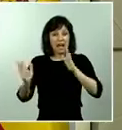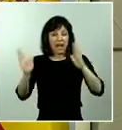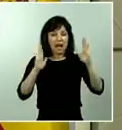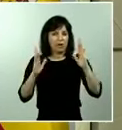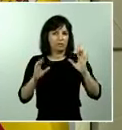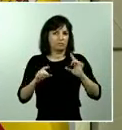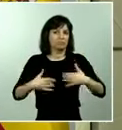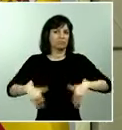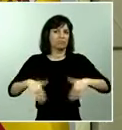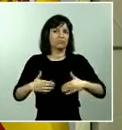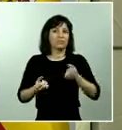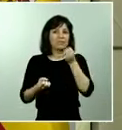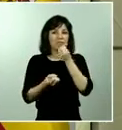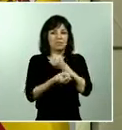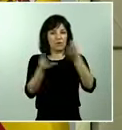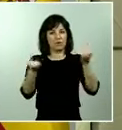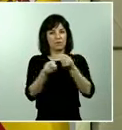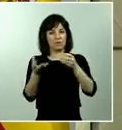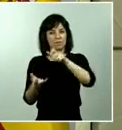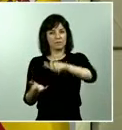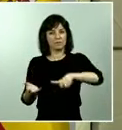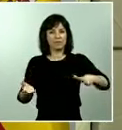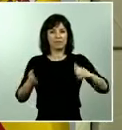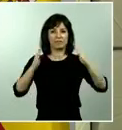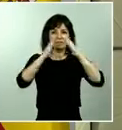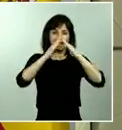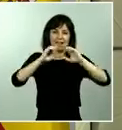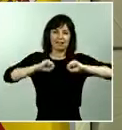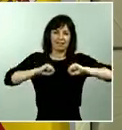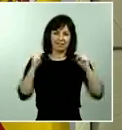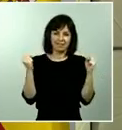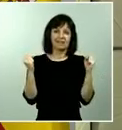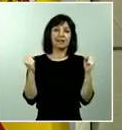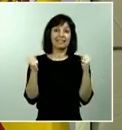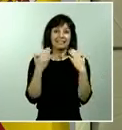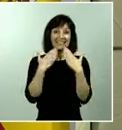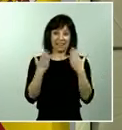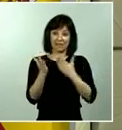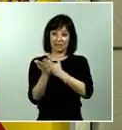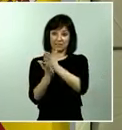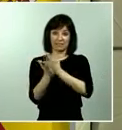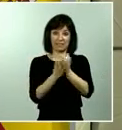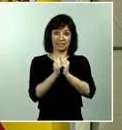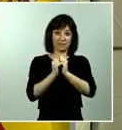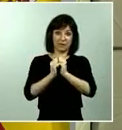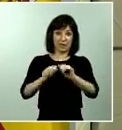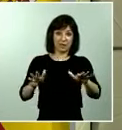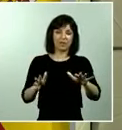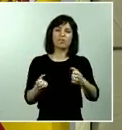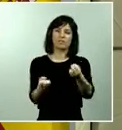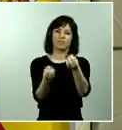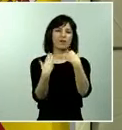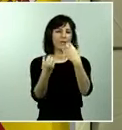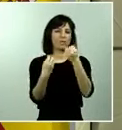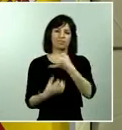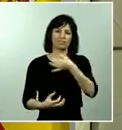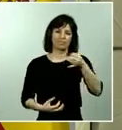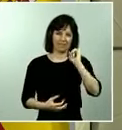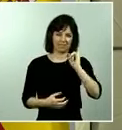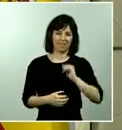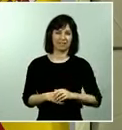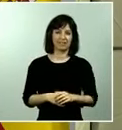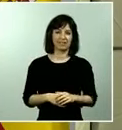a las personas que están en sus domicilios y que precisamente gracias a los medios de comunicación tienen información adecuada así que el compromiso